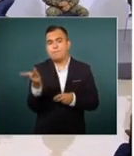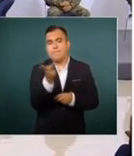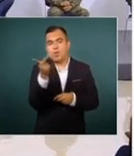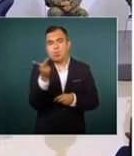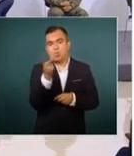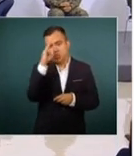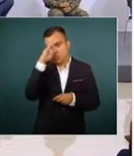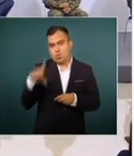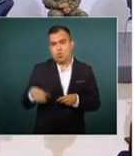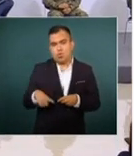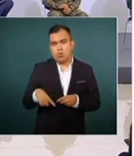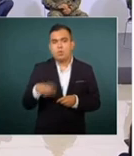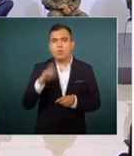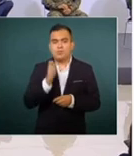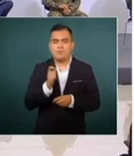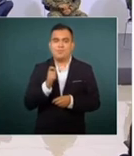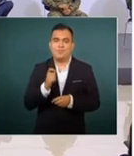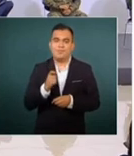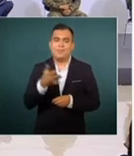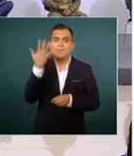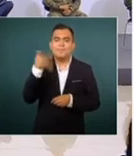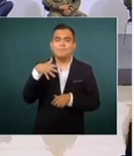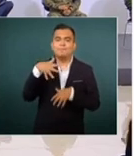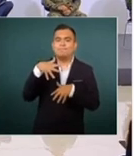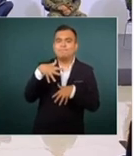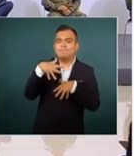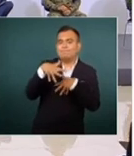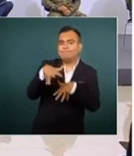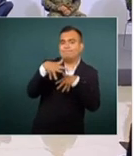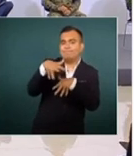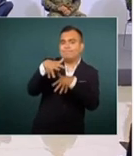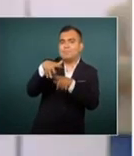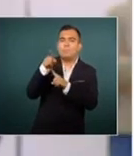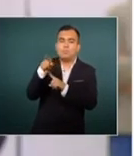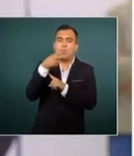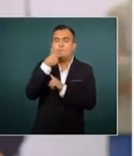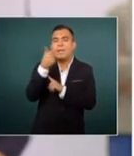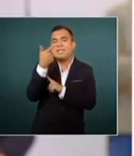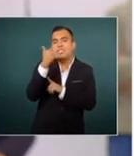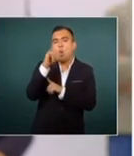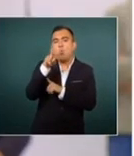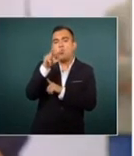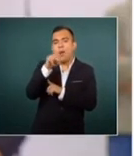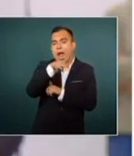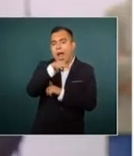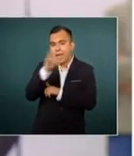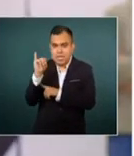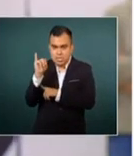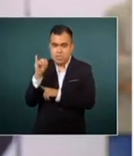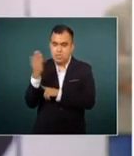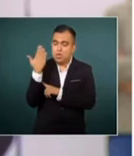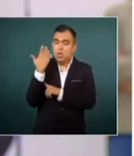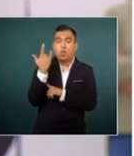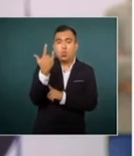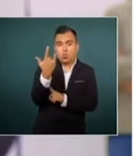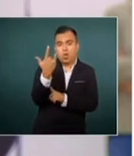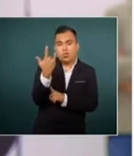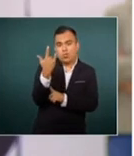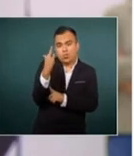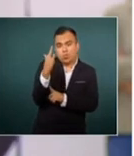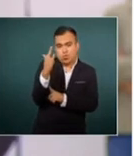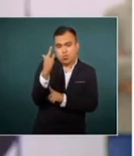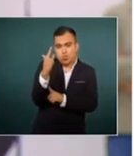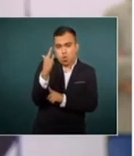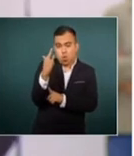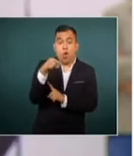En el marco de las manifestaciones por el lamentable caso de Giovanni López el pasado 4 de junio, bueno,